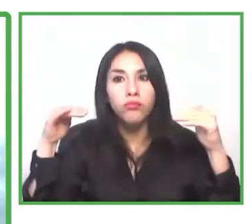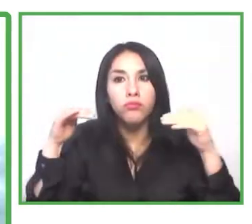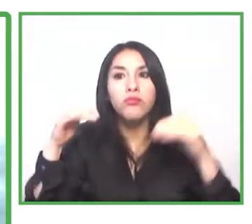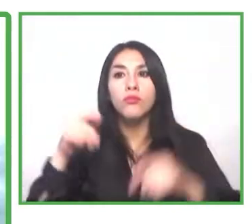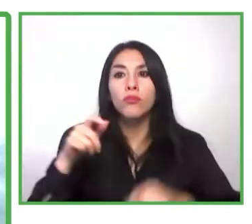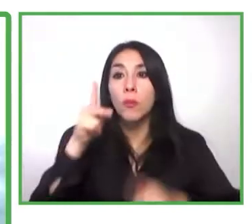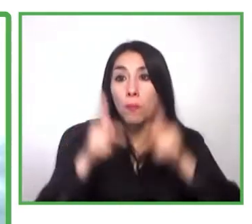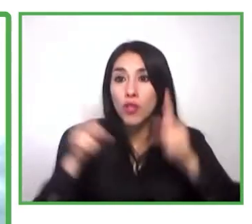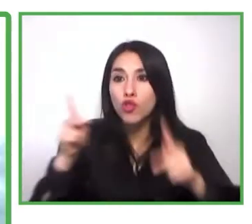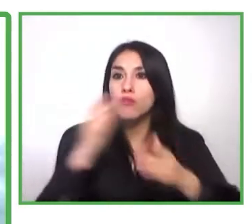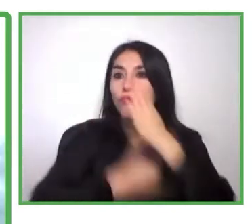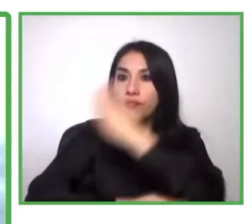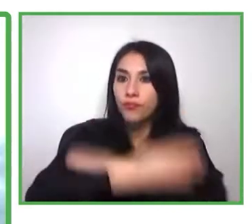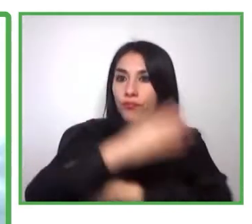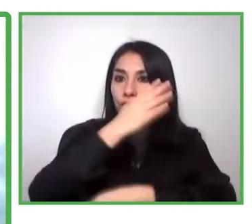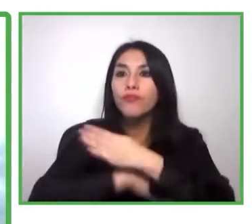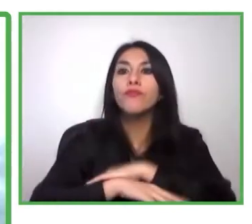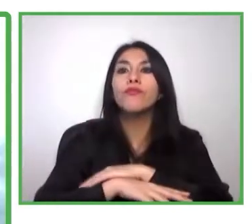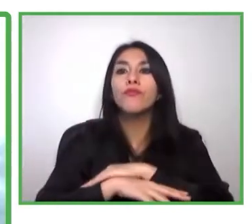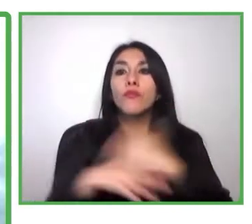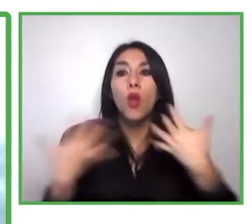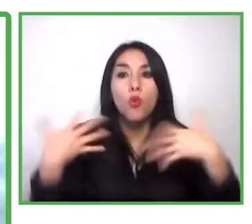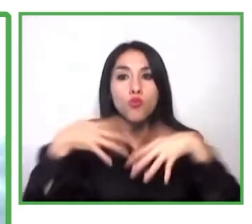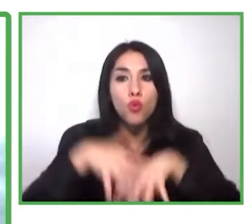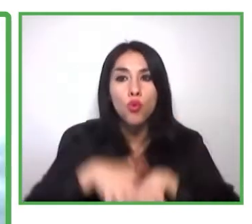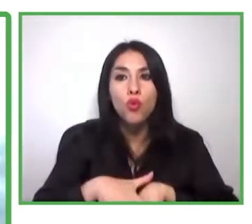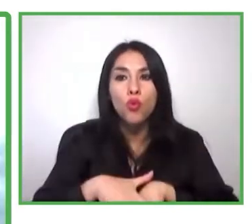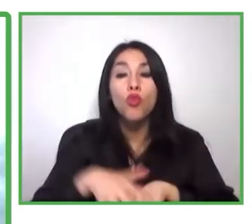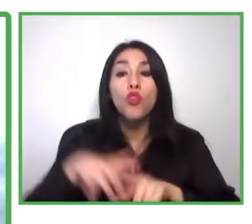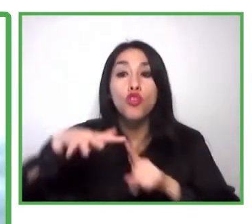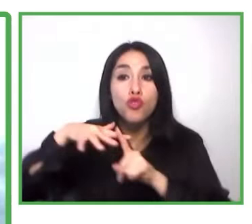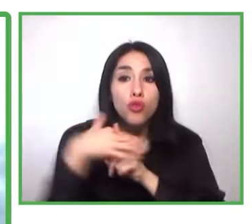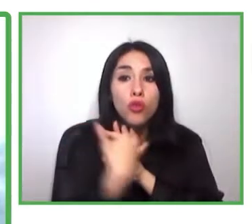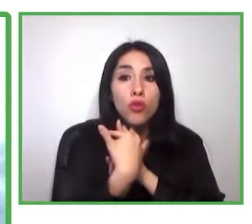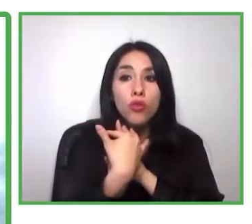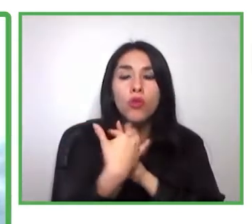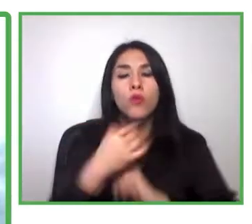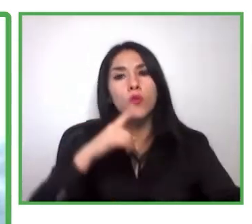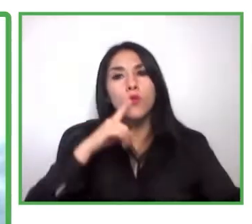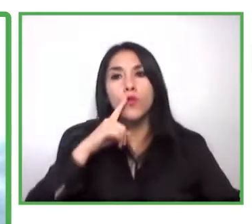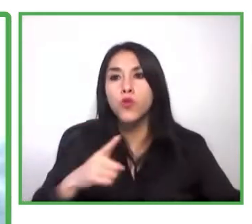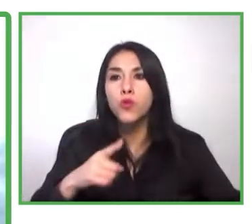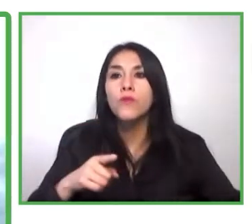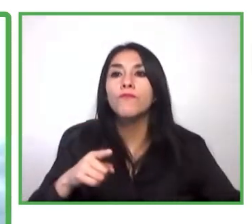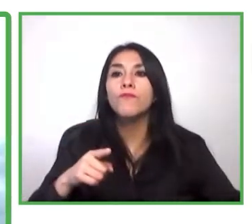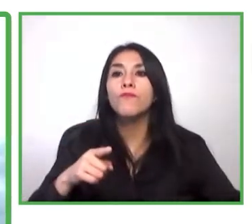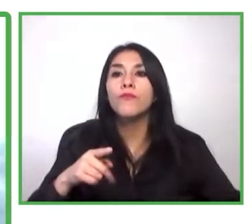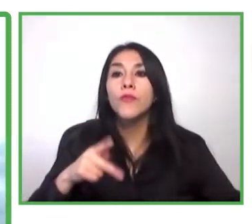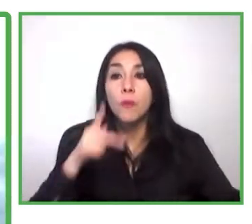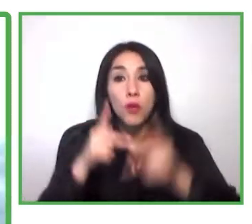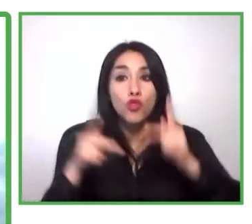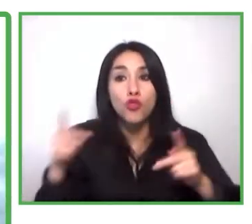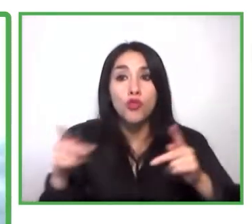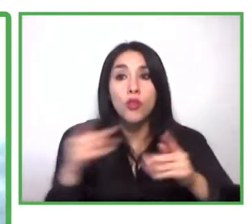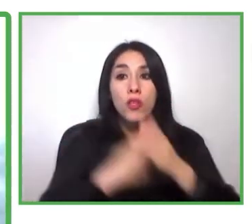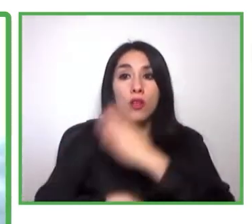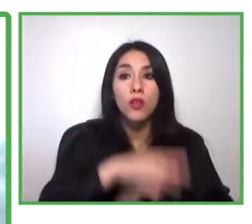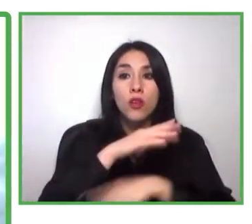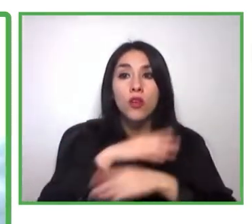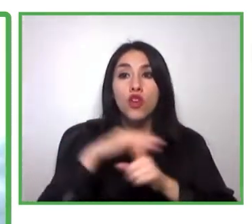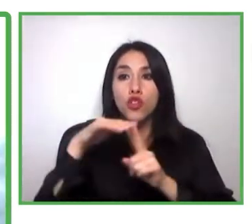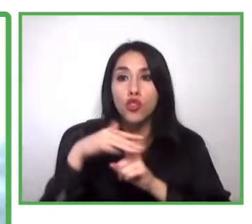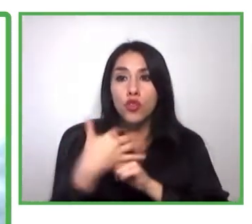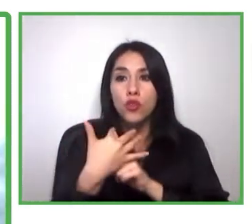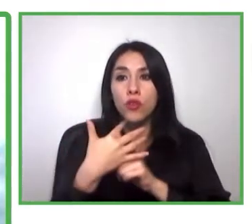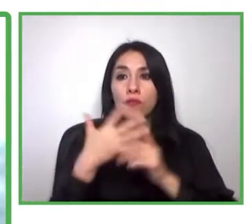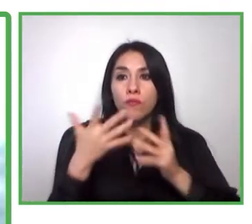En este contexto, sin duda alguna, que la participación de personas con discapacidad en el social se ha visto favorecida por una sociedad que